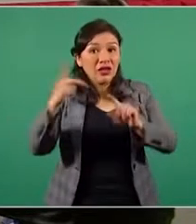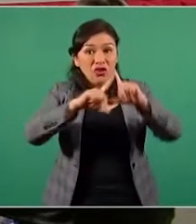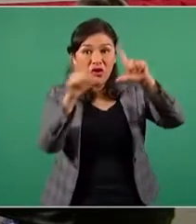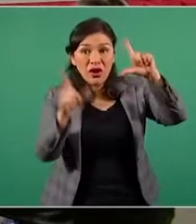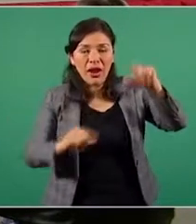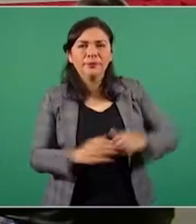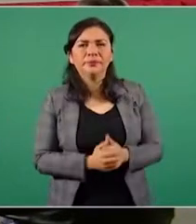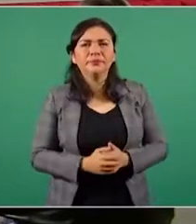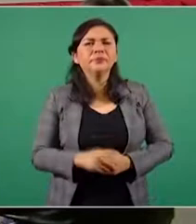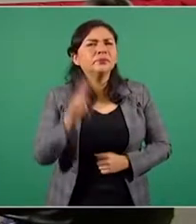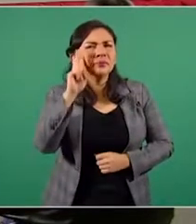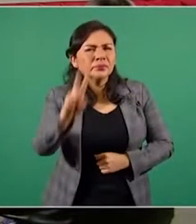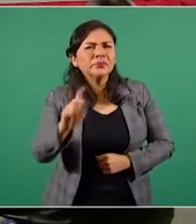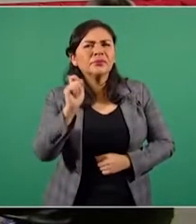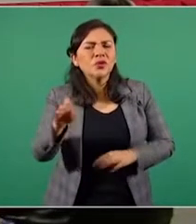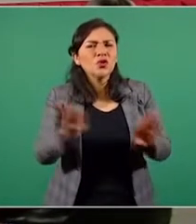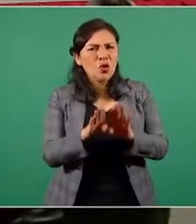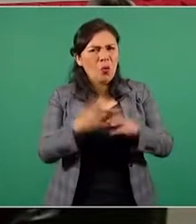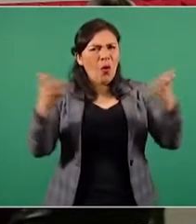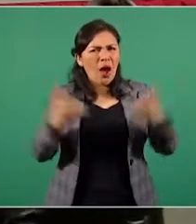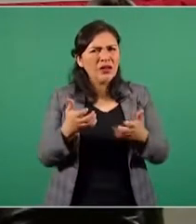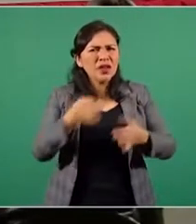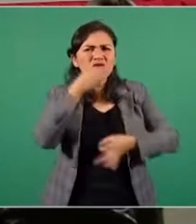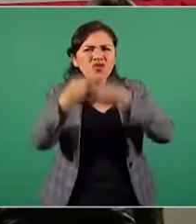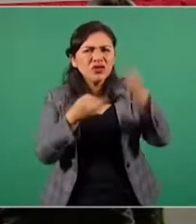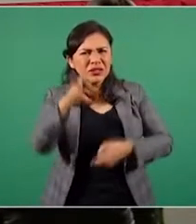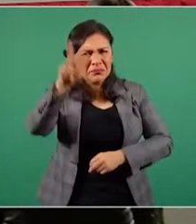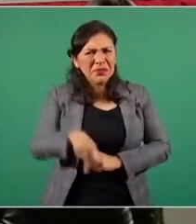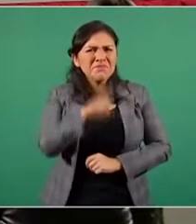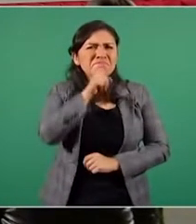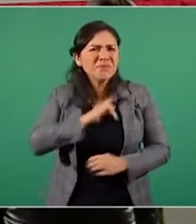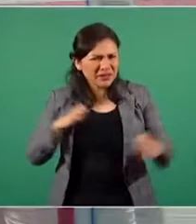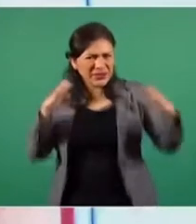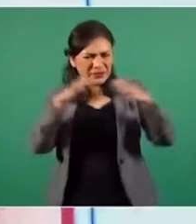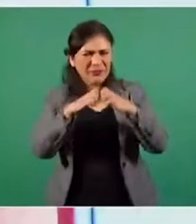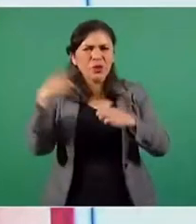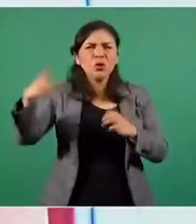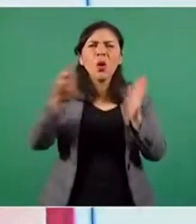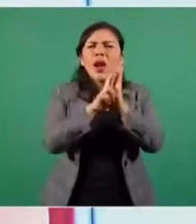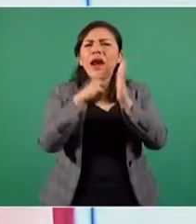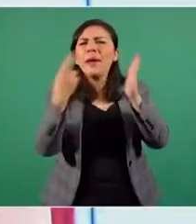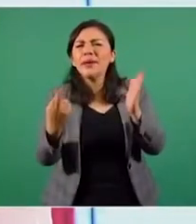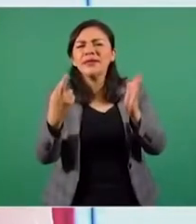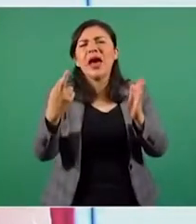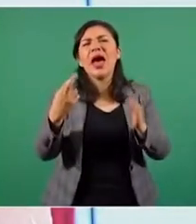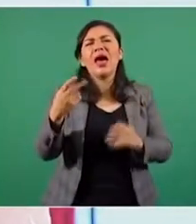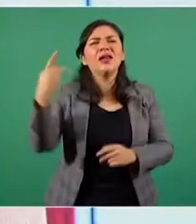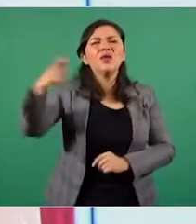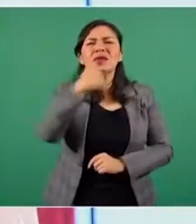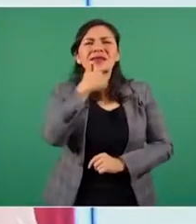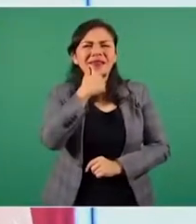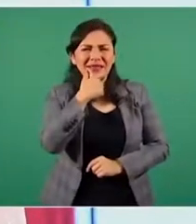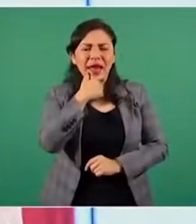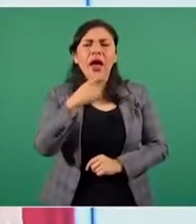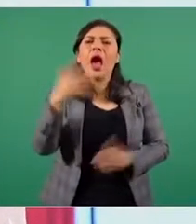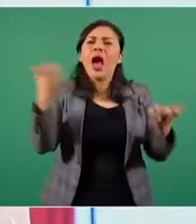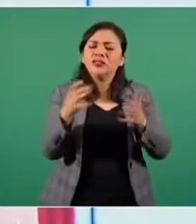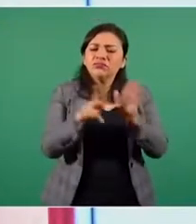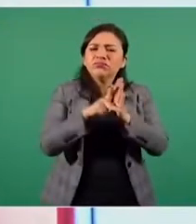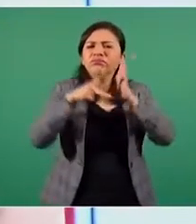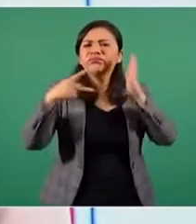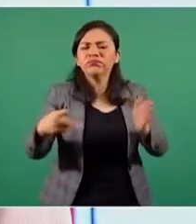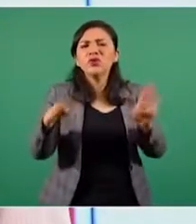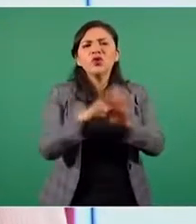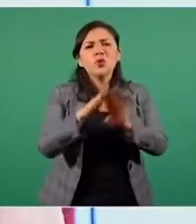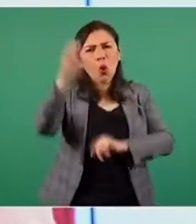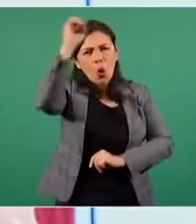ejemplo de cómo se crean noticias engañosas. La revista inglesa de Economist publica un artículo